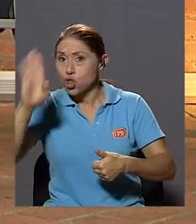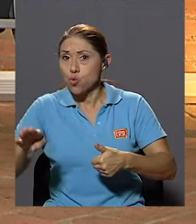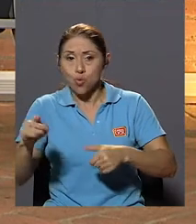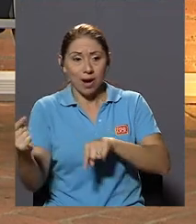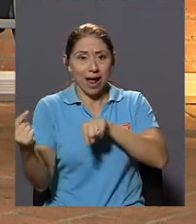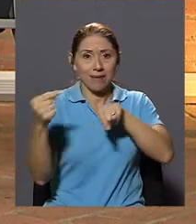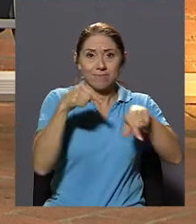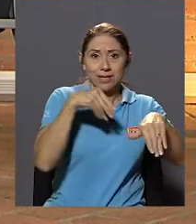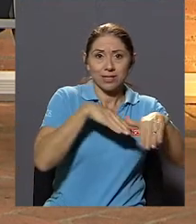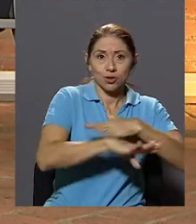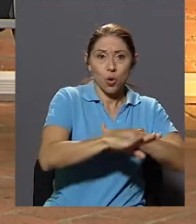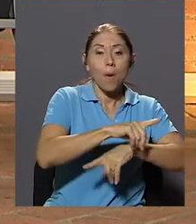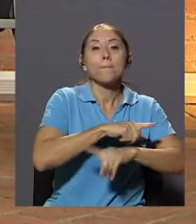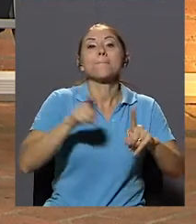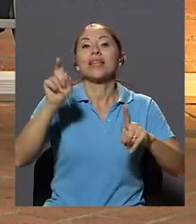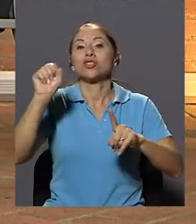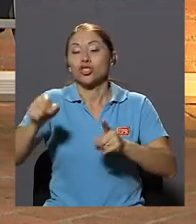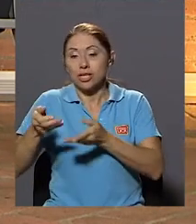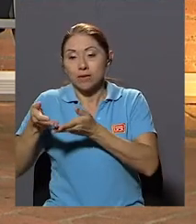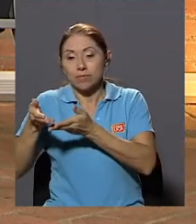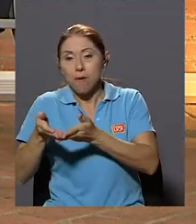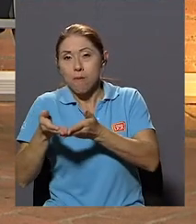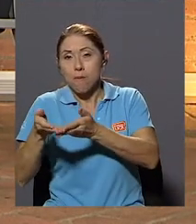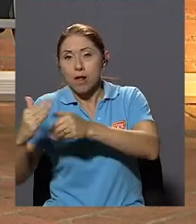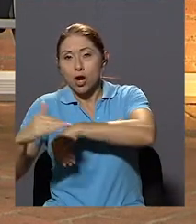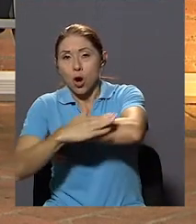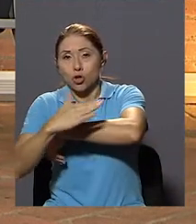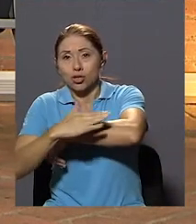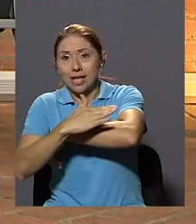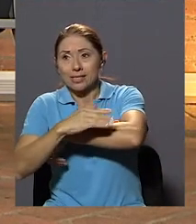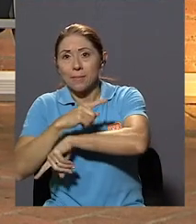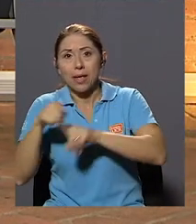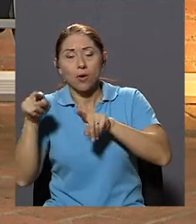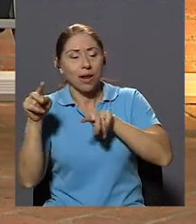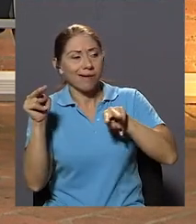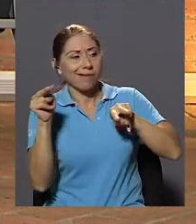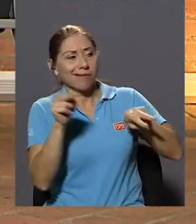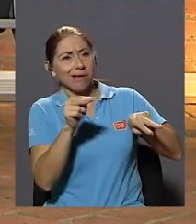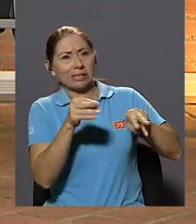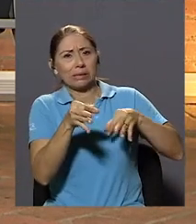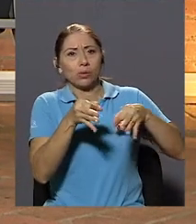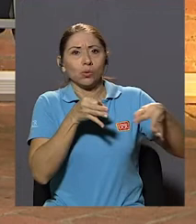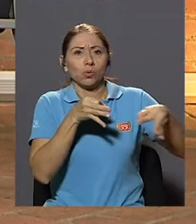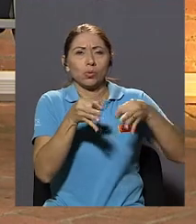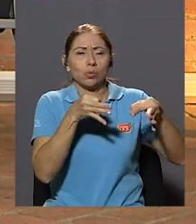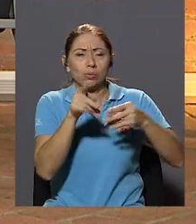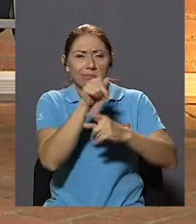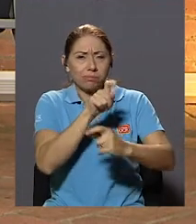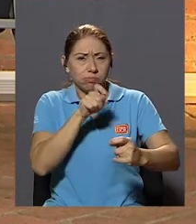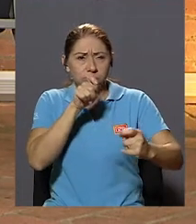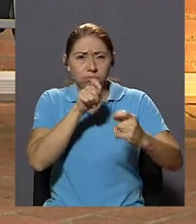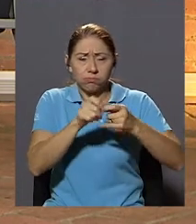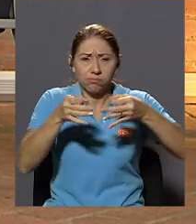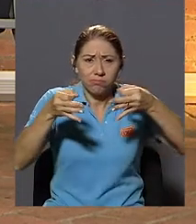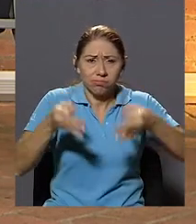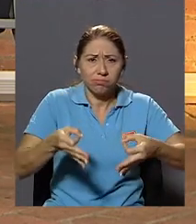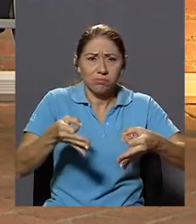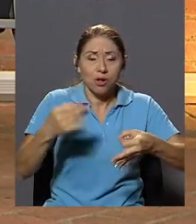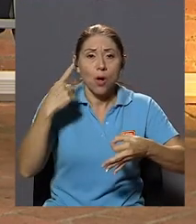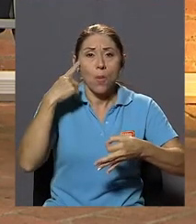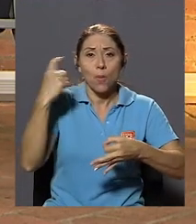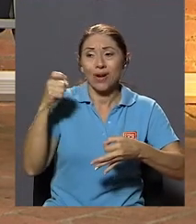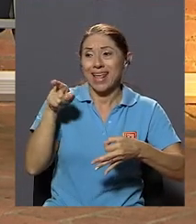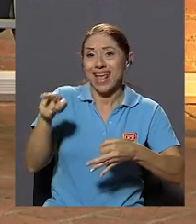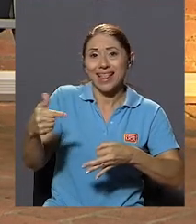descripción Que hace Es Extraordinariamente Precisa Y es porque Él tenía Toda una red